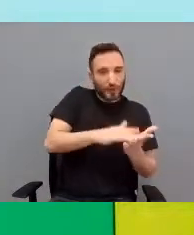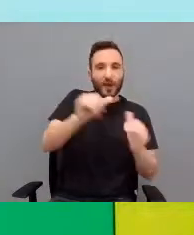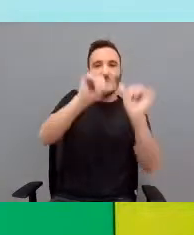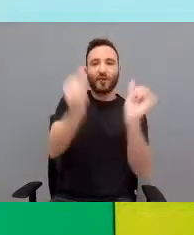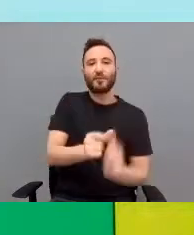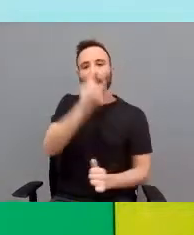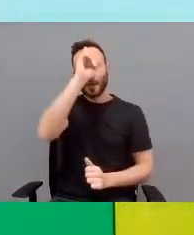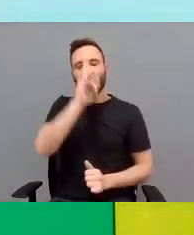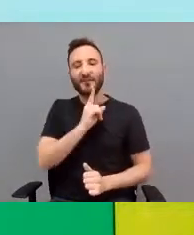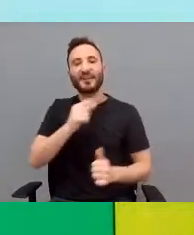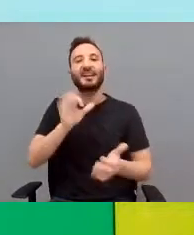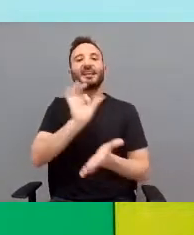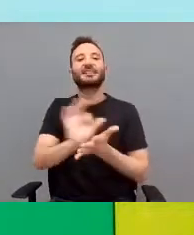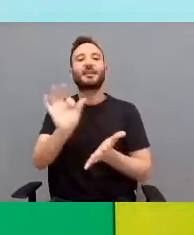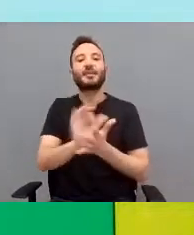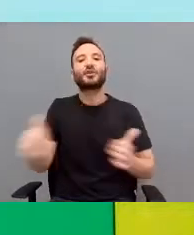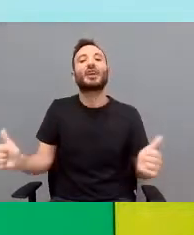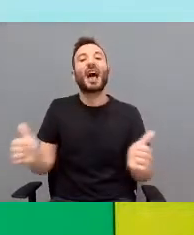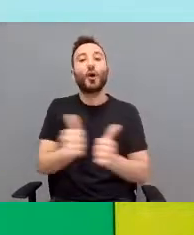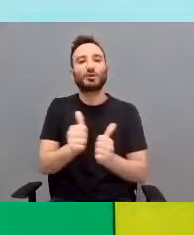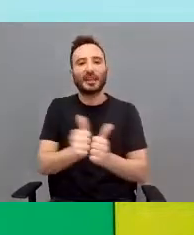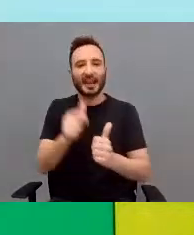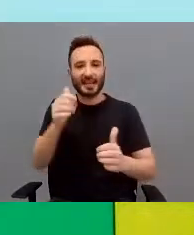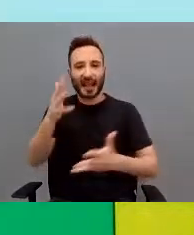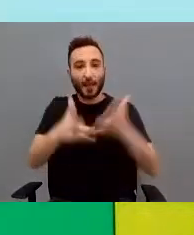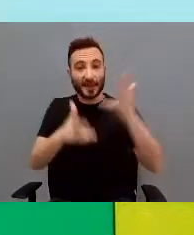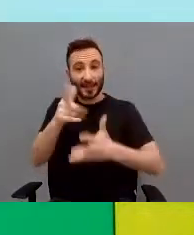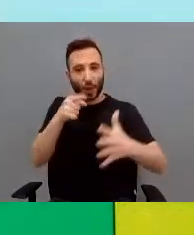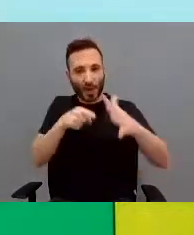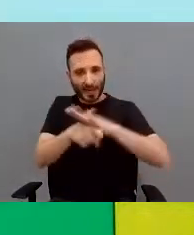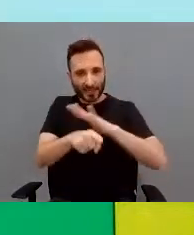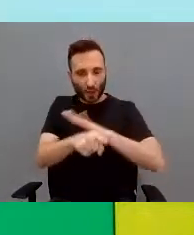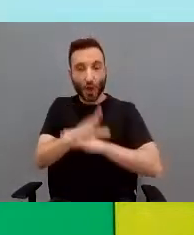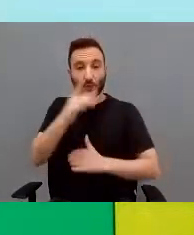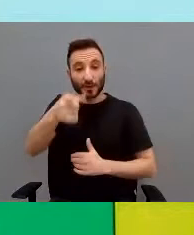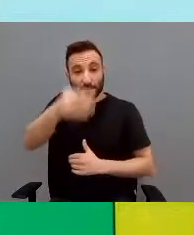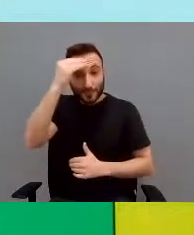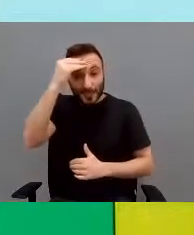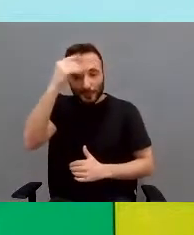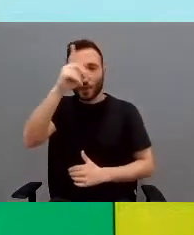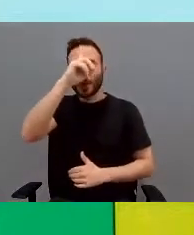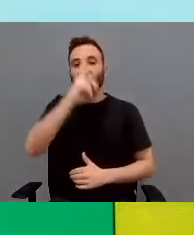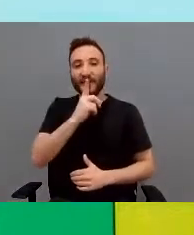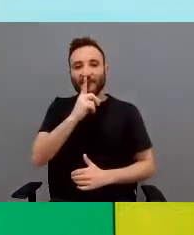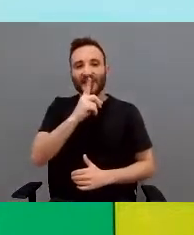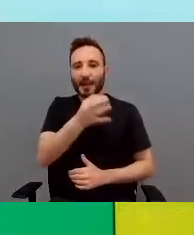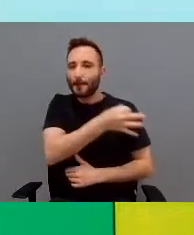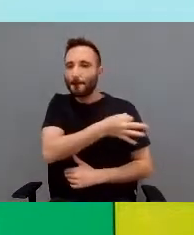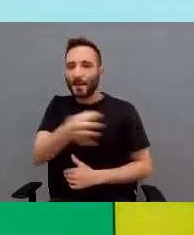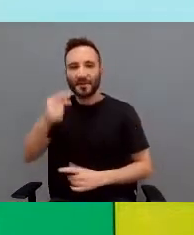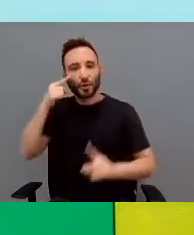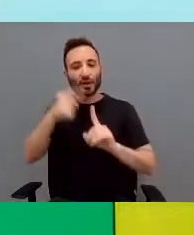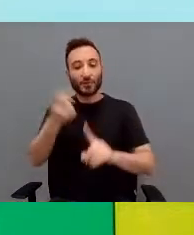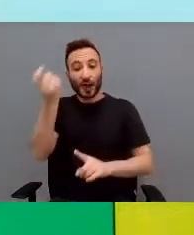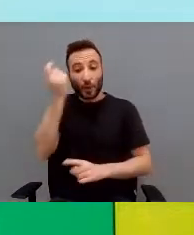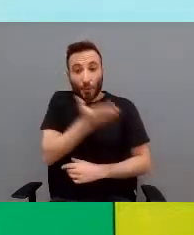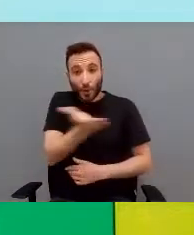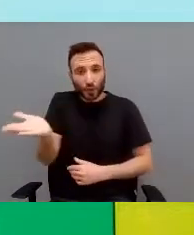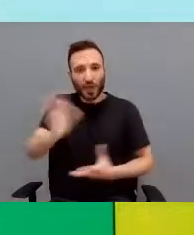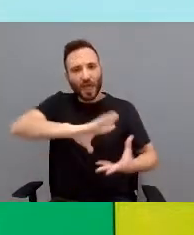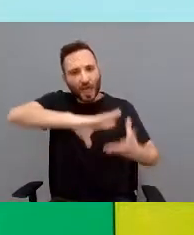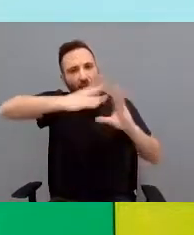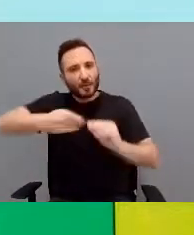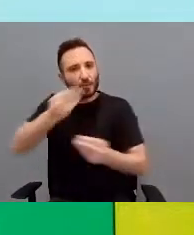de servicios auxiliares de administración y gestión, puesto que consideramos que este perfil es el más ajustado a los intereses de los chicos